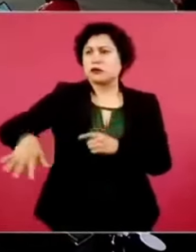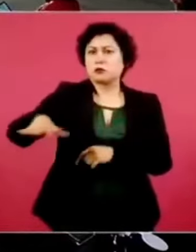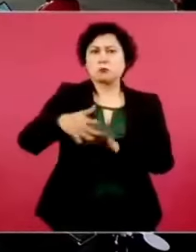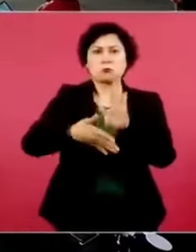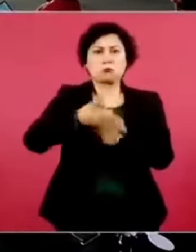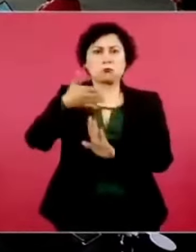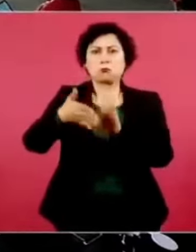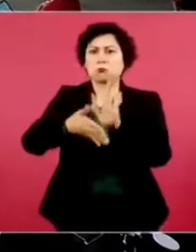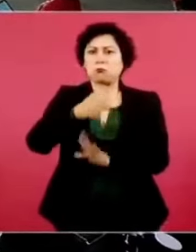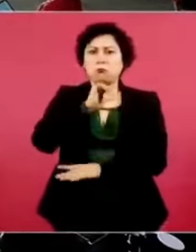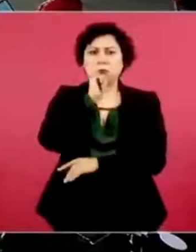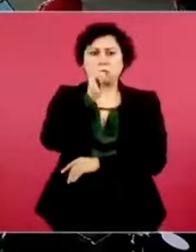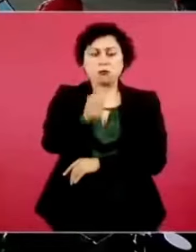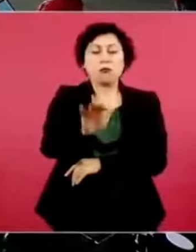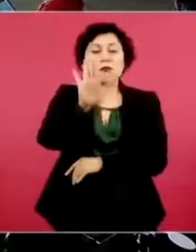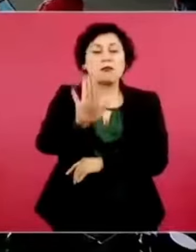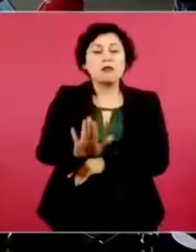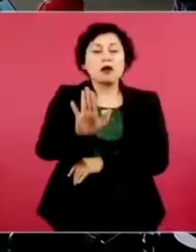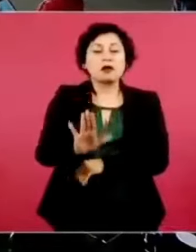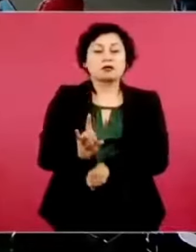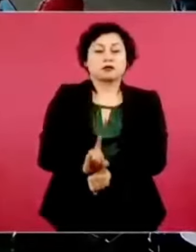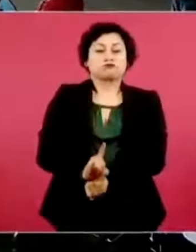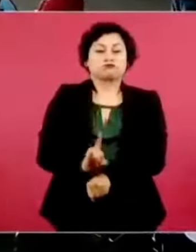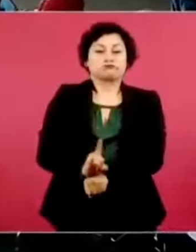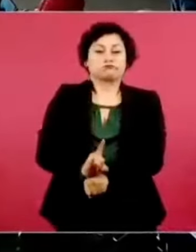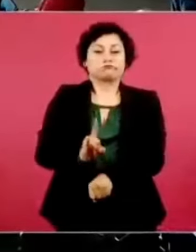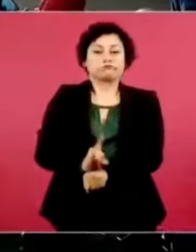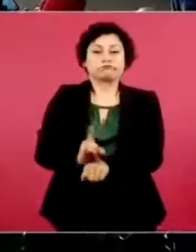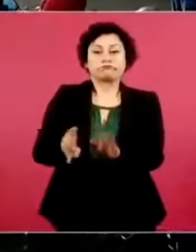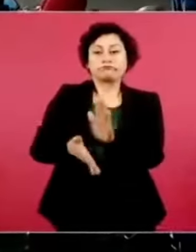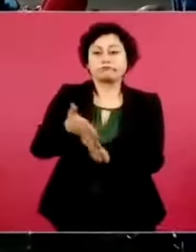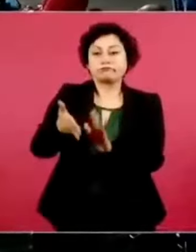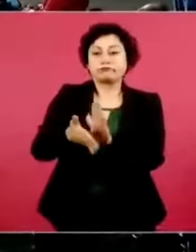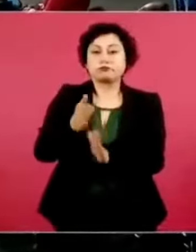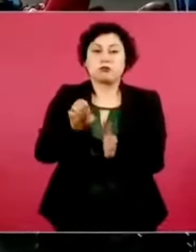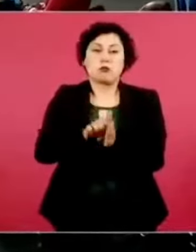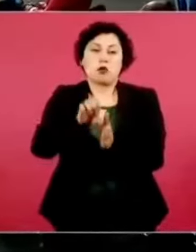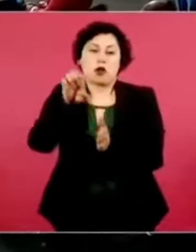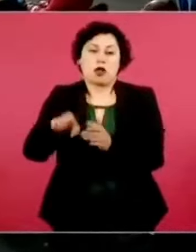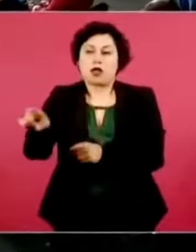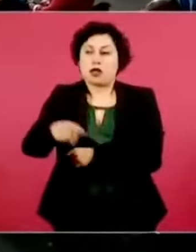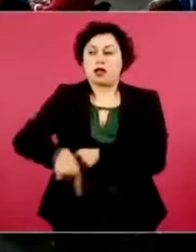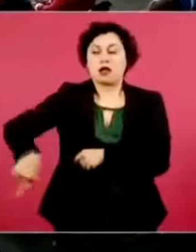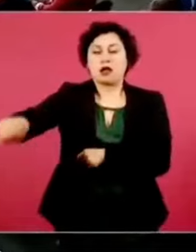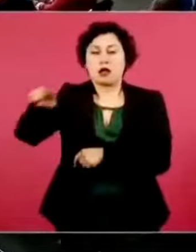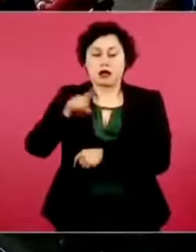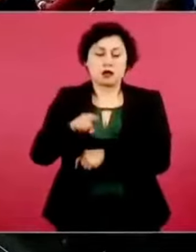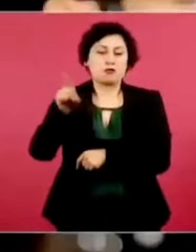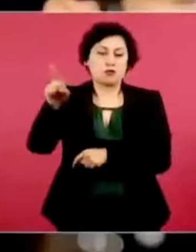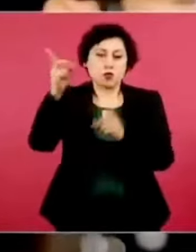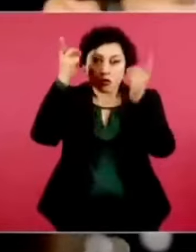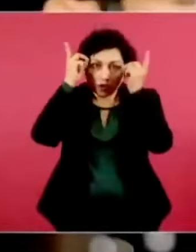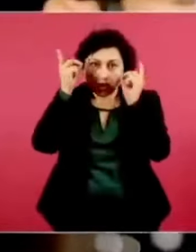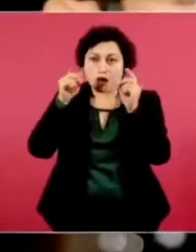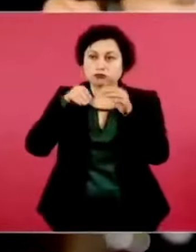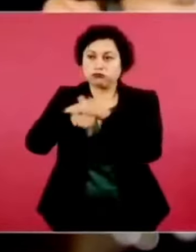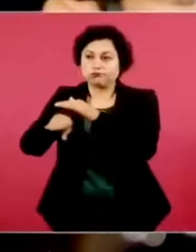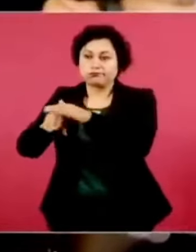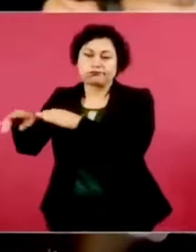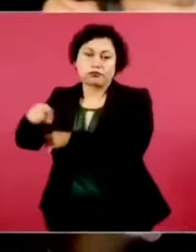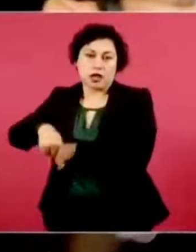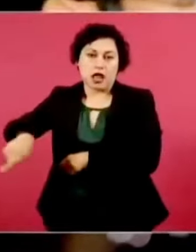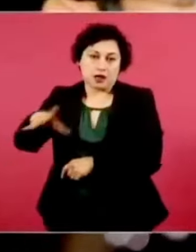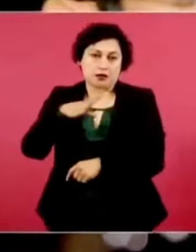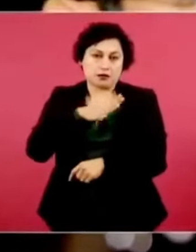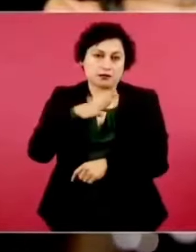alguna simulación, por decirlo de alguna manera, de construcción, por ejemplo, el caso de Caballerizas, pero no todo lo demás que se comprometió en el